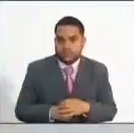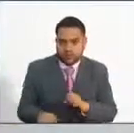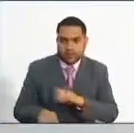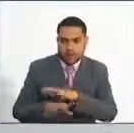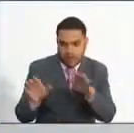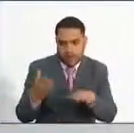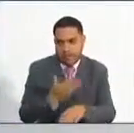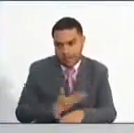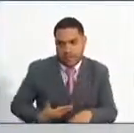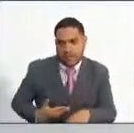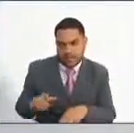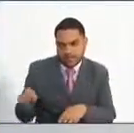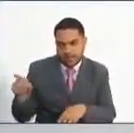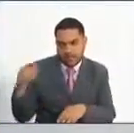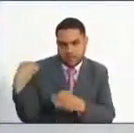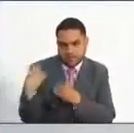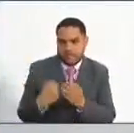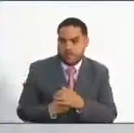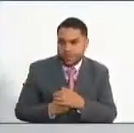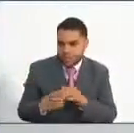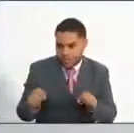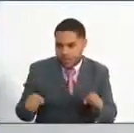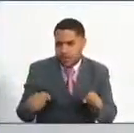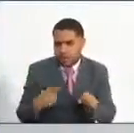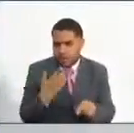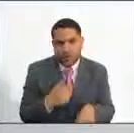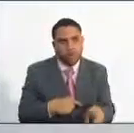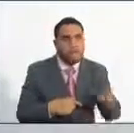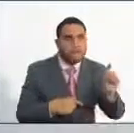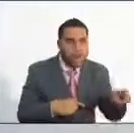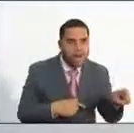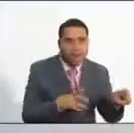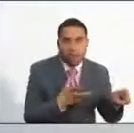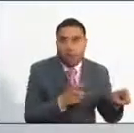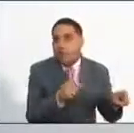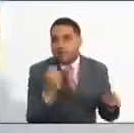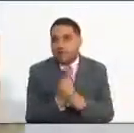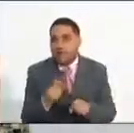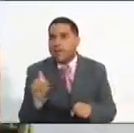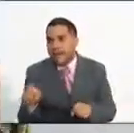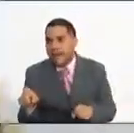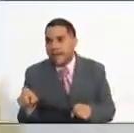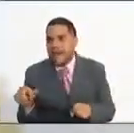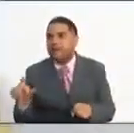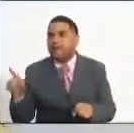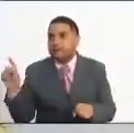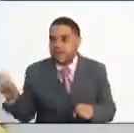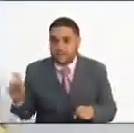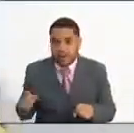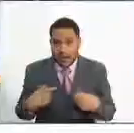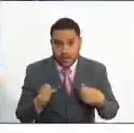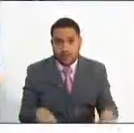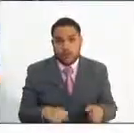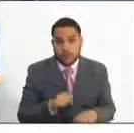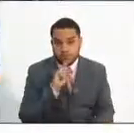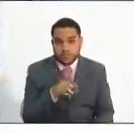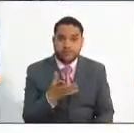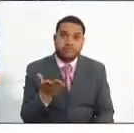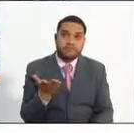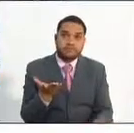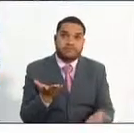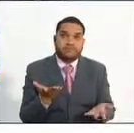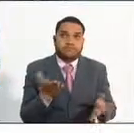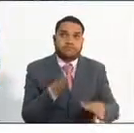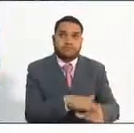encargado, ¿se puede participar en varios empleos a la vez? ¿Es una persona puede participar en varios empleos en una convocatoria? Bueno,